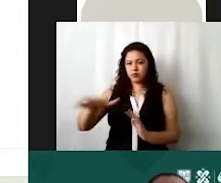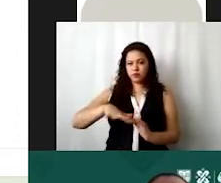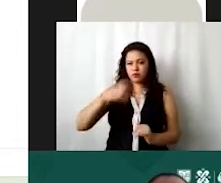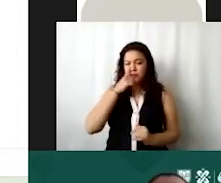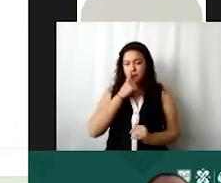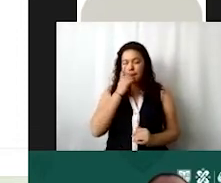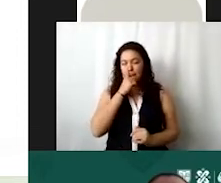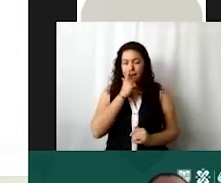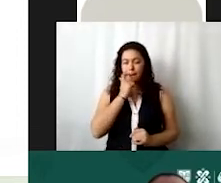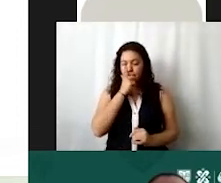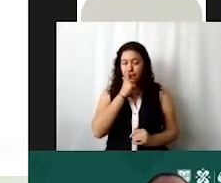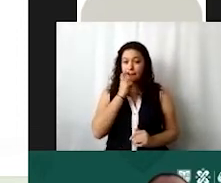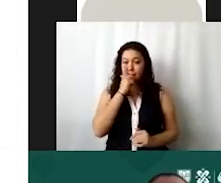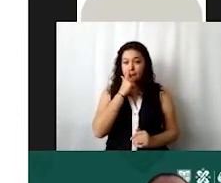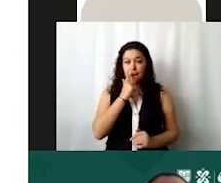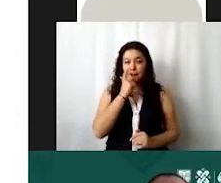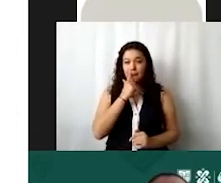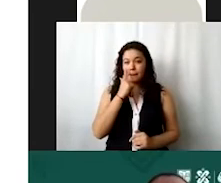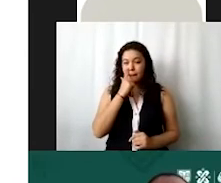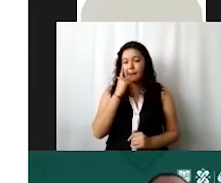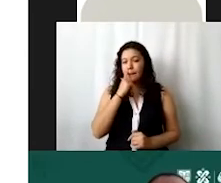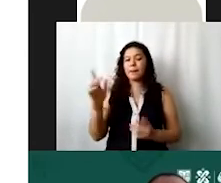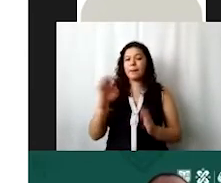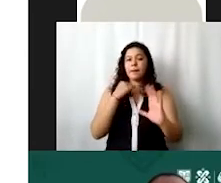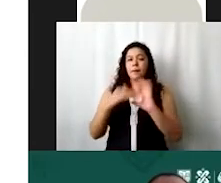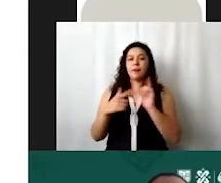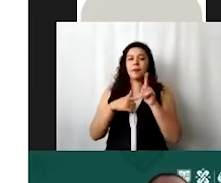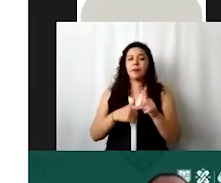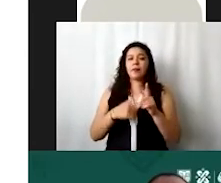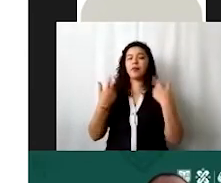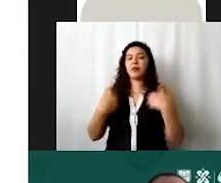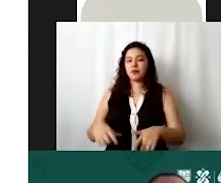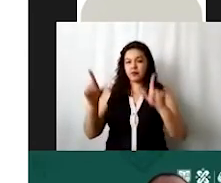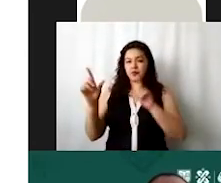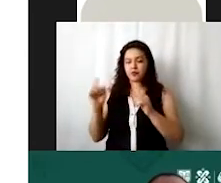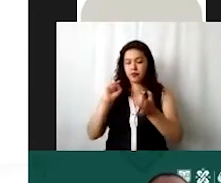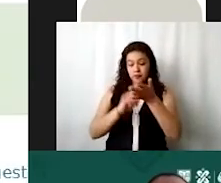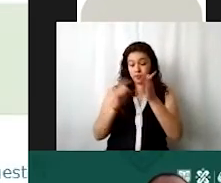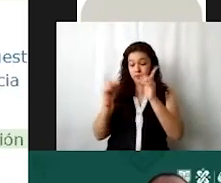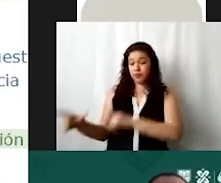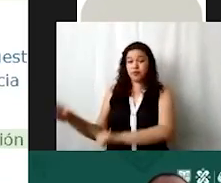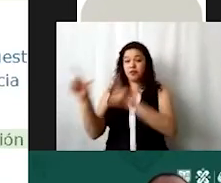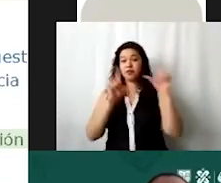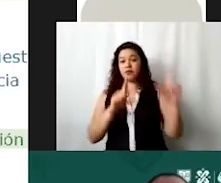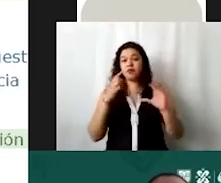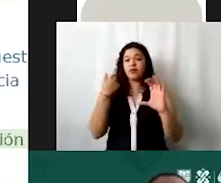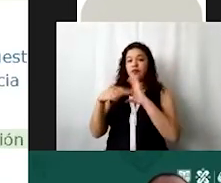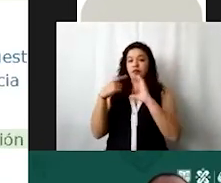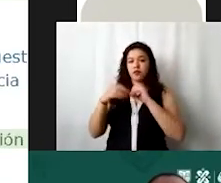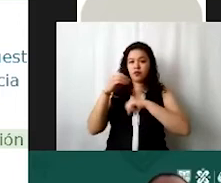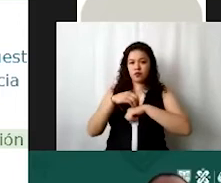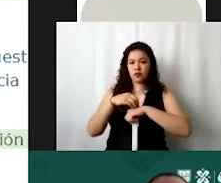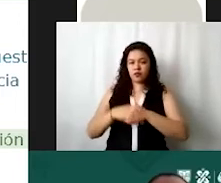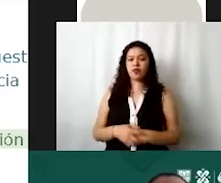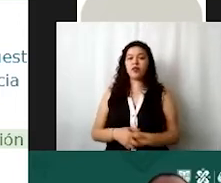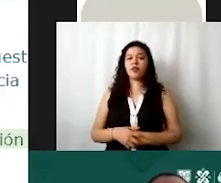y entonces ya podemos continuar con el envío nos lleva a esta pantalla donde ustedes van a poner su correo van